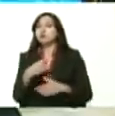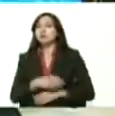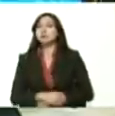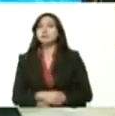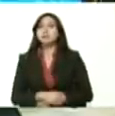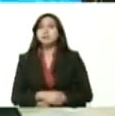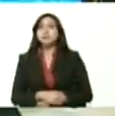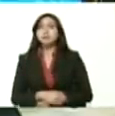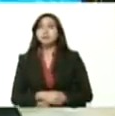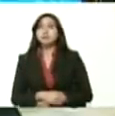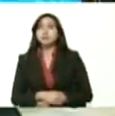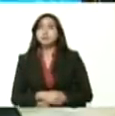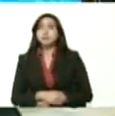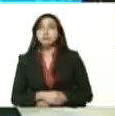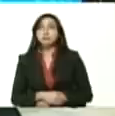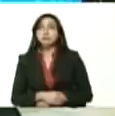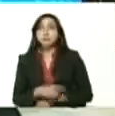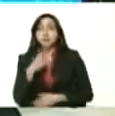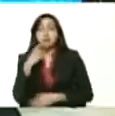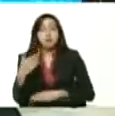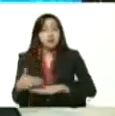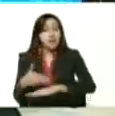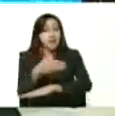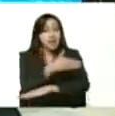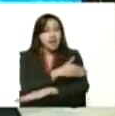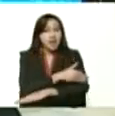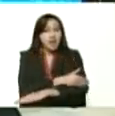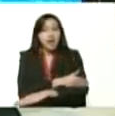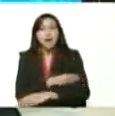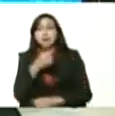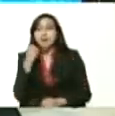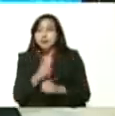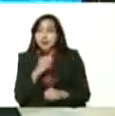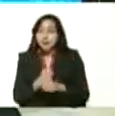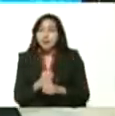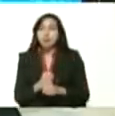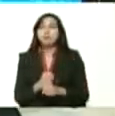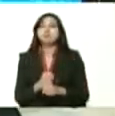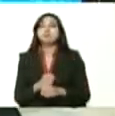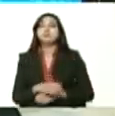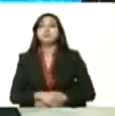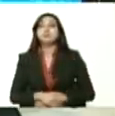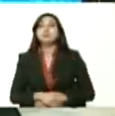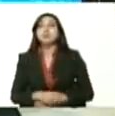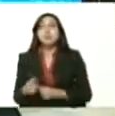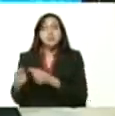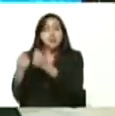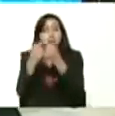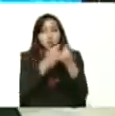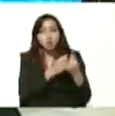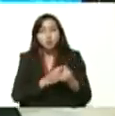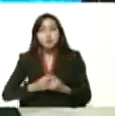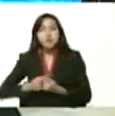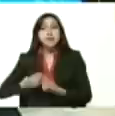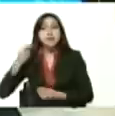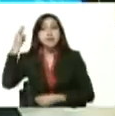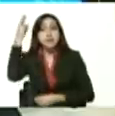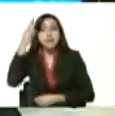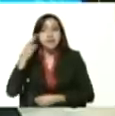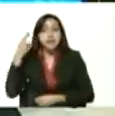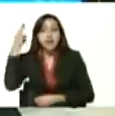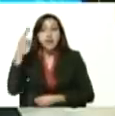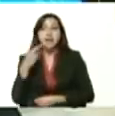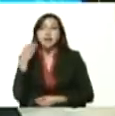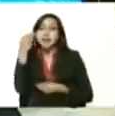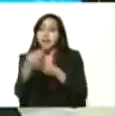onda que les dije al principio de esta jornada de trabajo de la economía real de la economía que